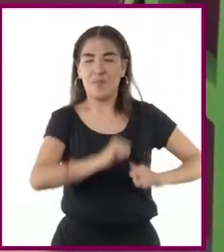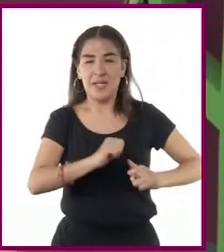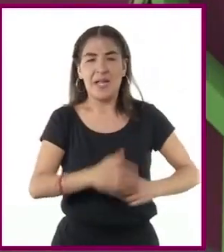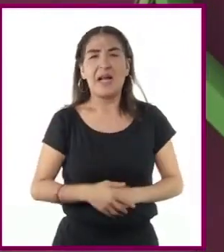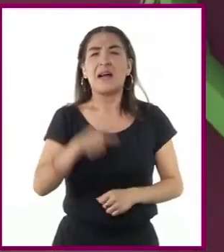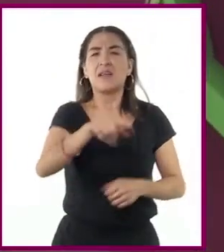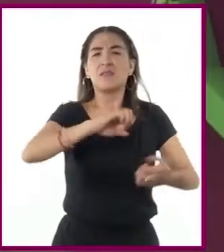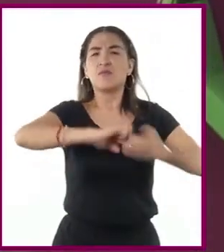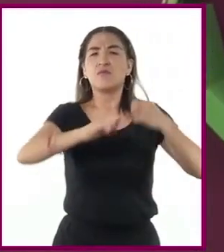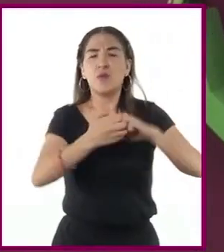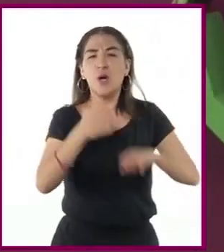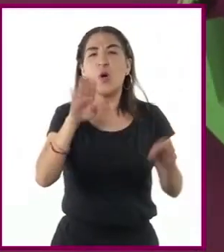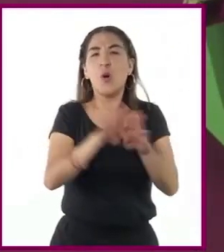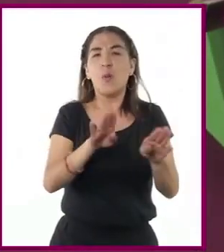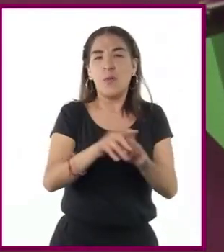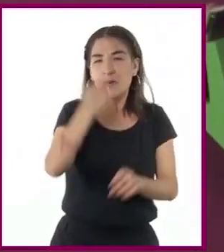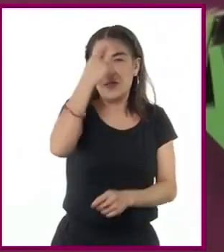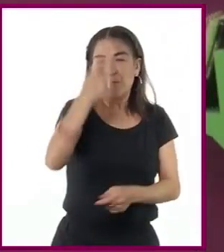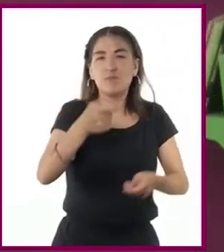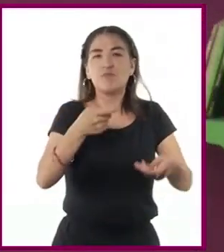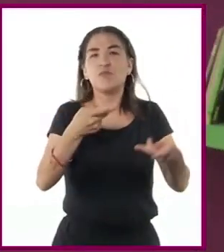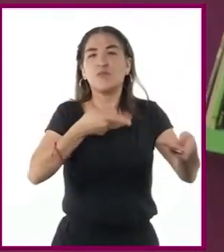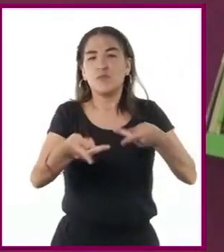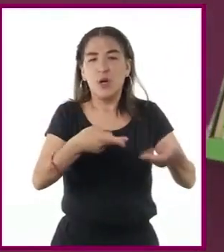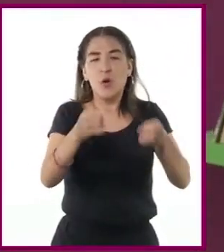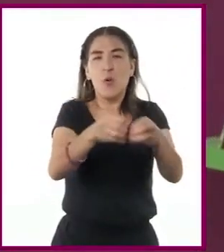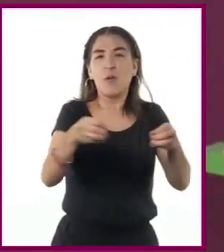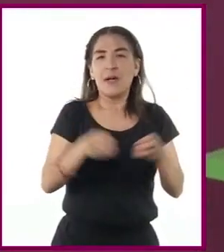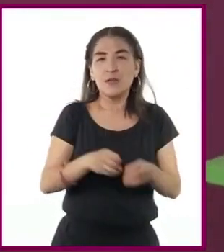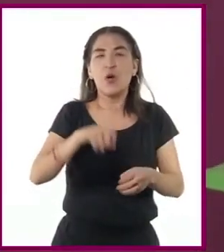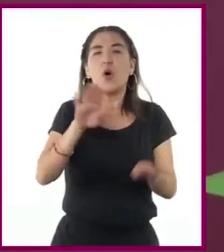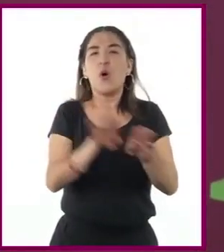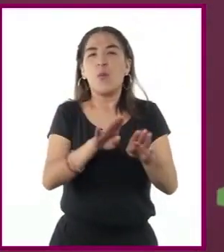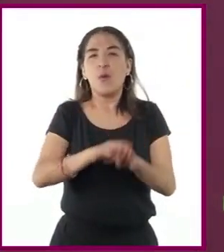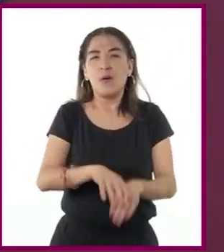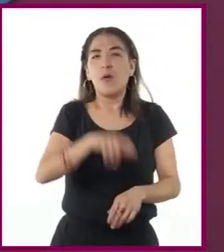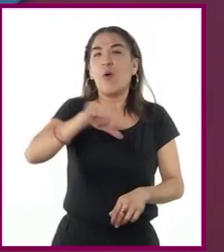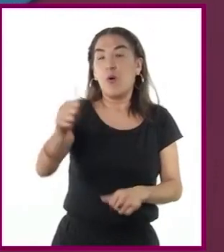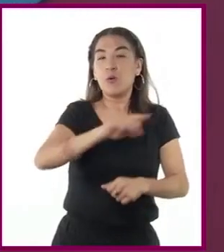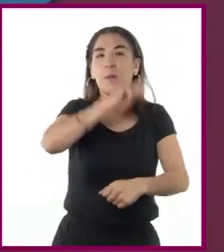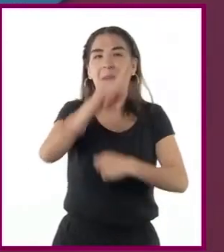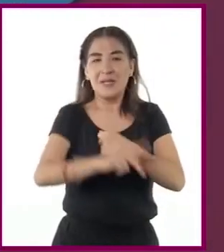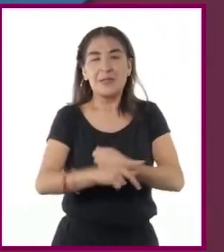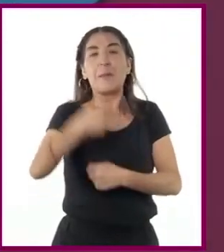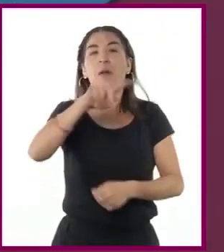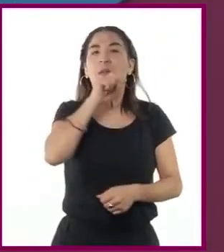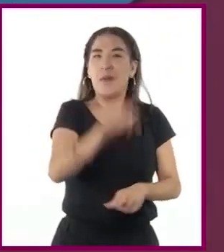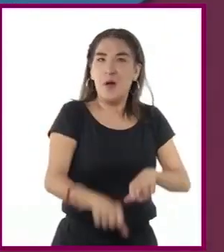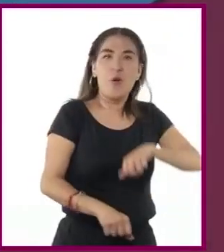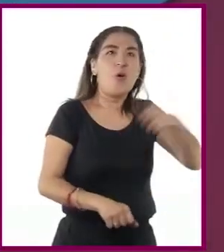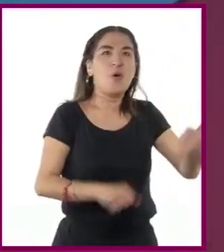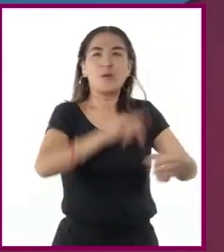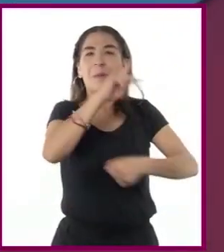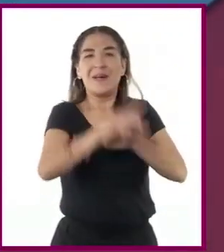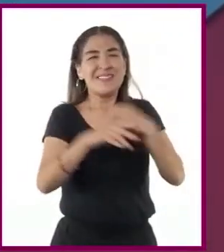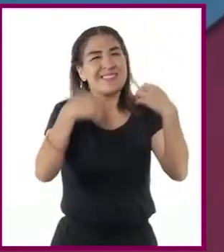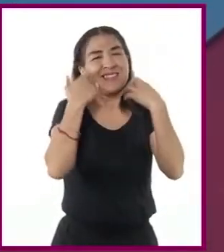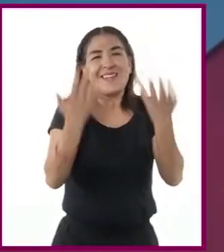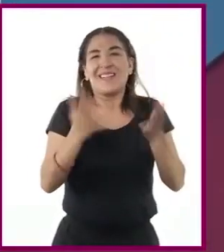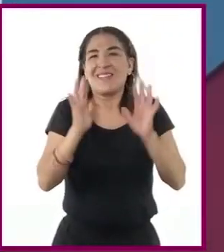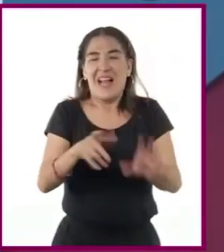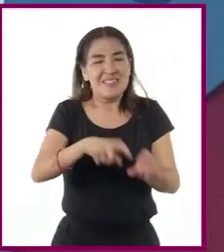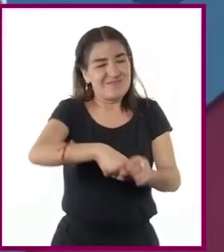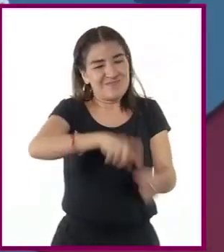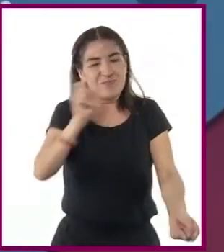disputa llevó a la creación de organizaciones que aglutinaron a varios países, pero también implicó que otros países quisieran salirse del